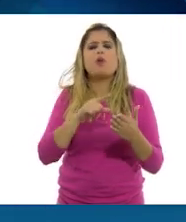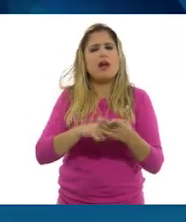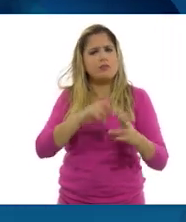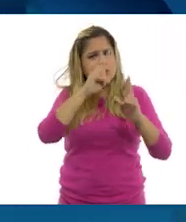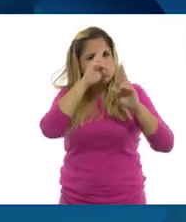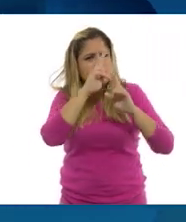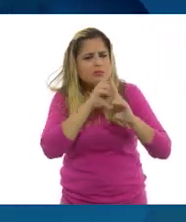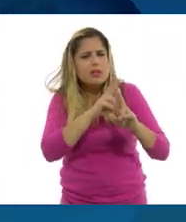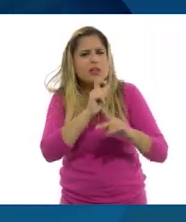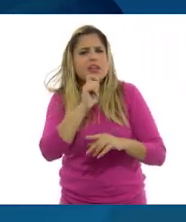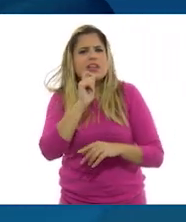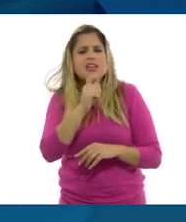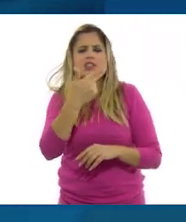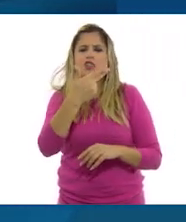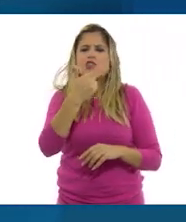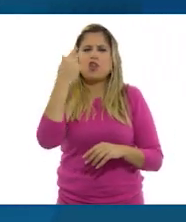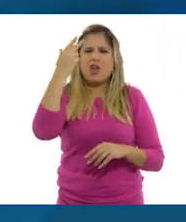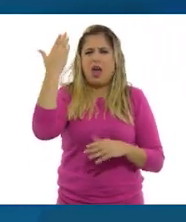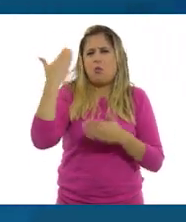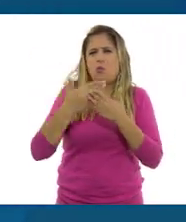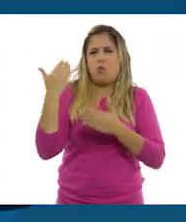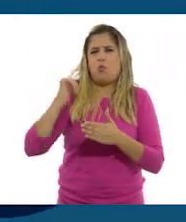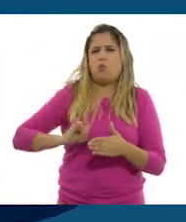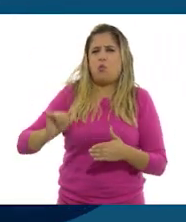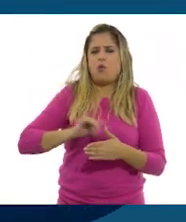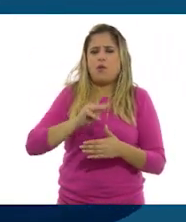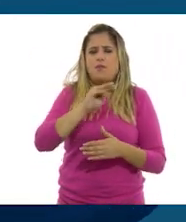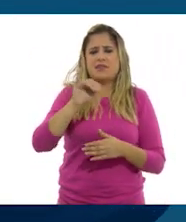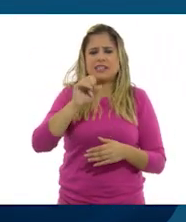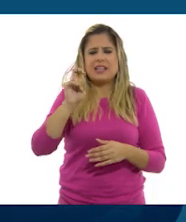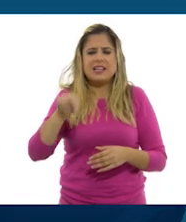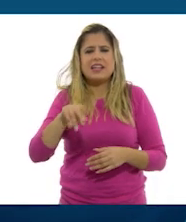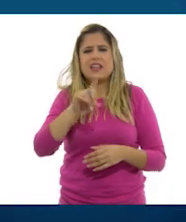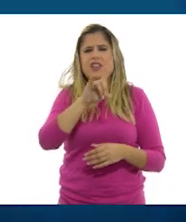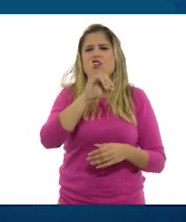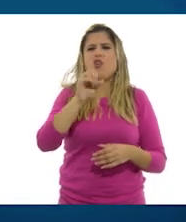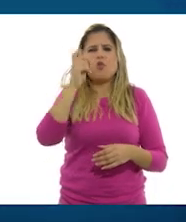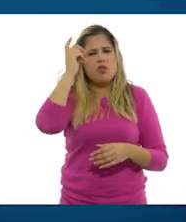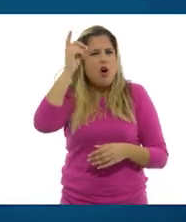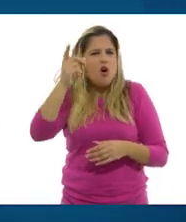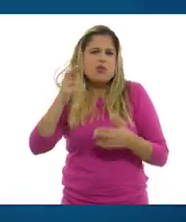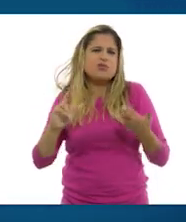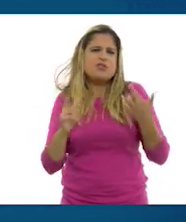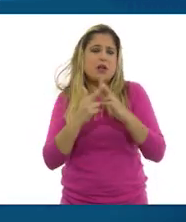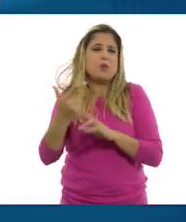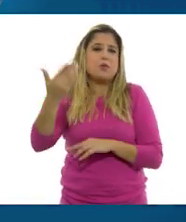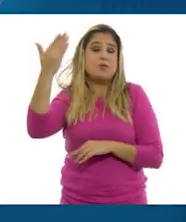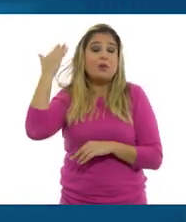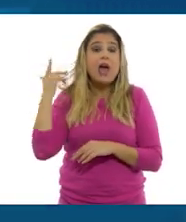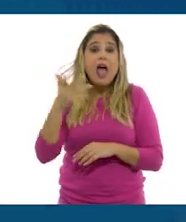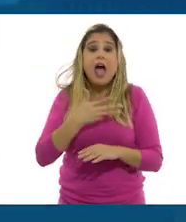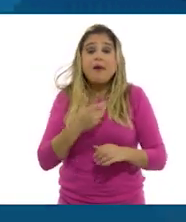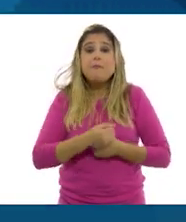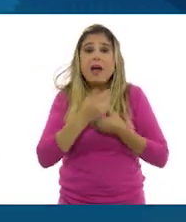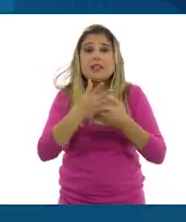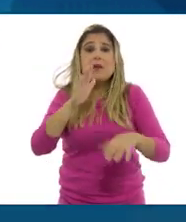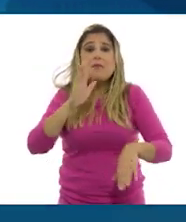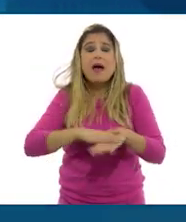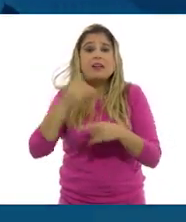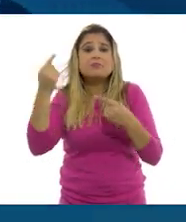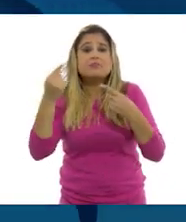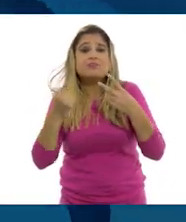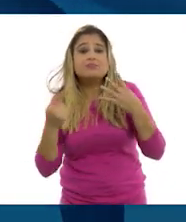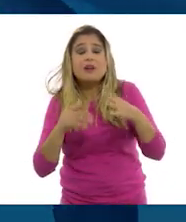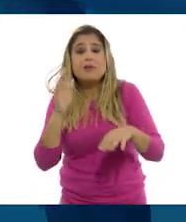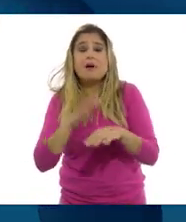a los reyes Keops, Kefren y Miserino. Además de estas manifestaciones, existen otras más muy